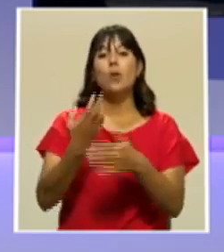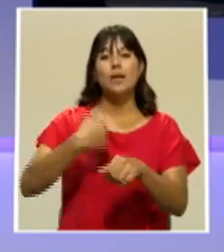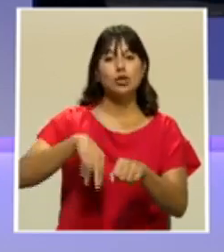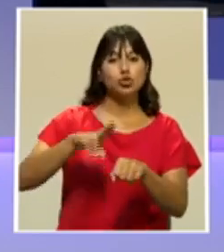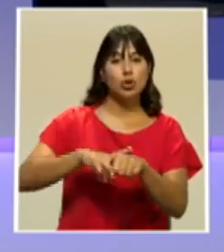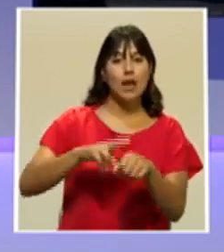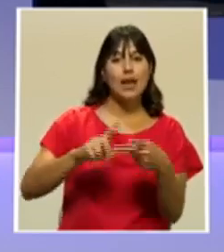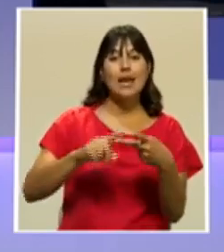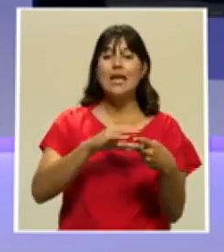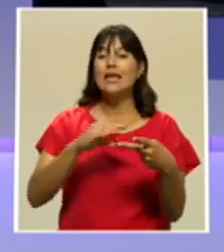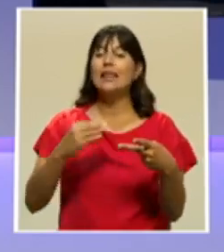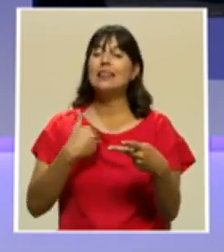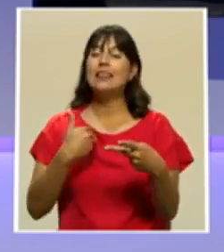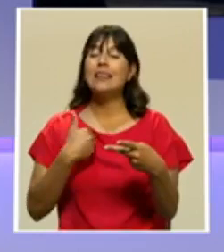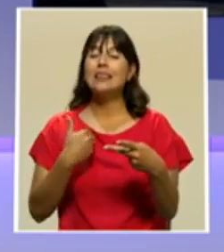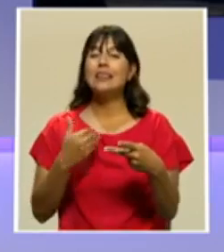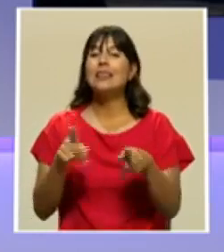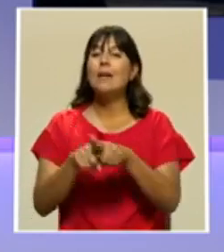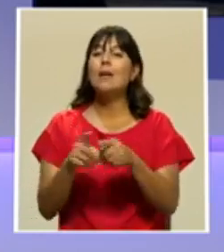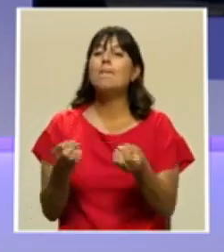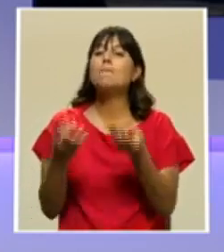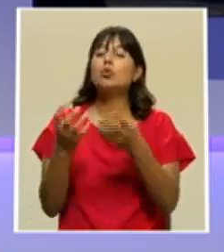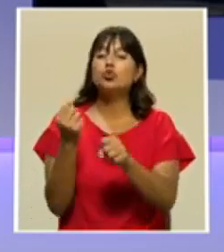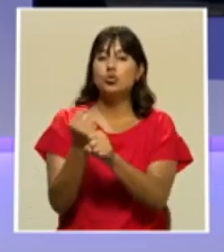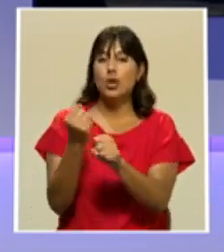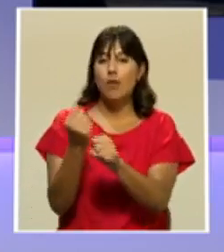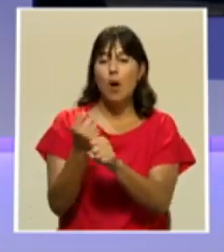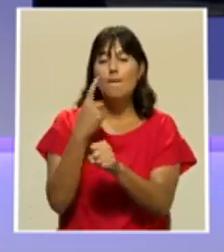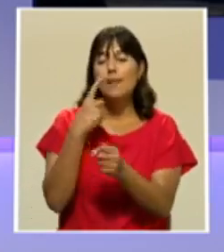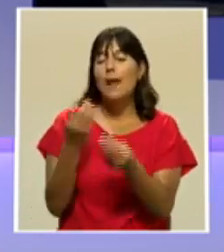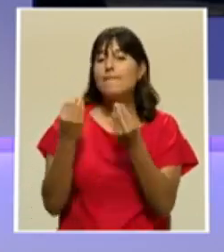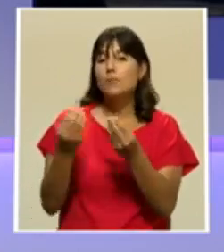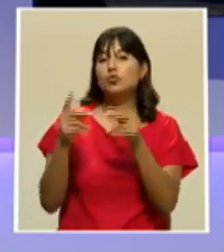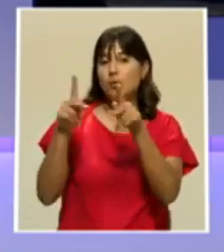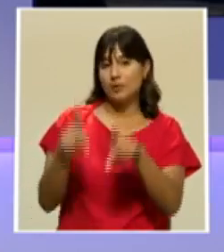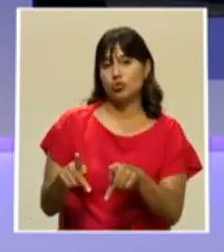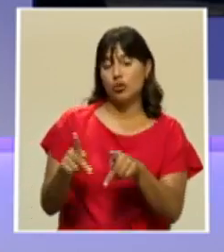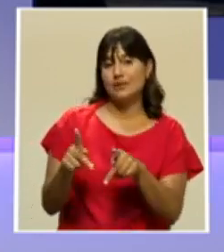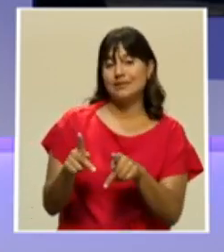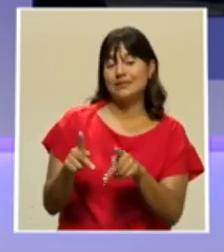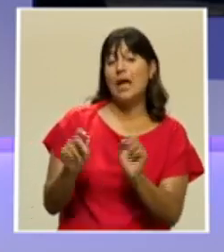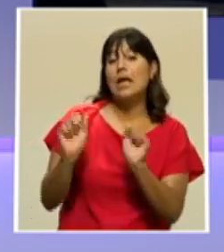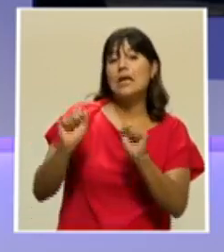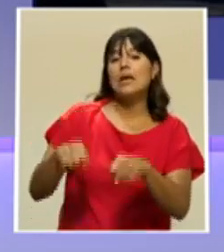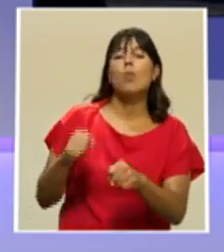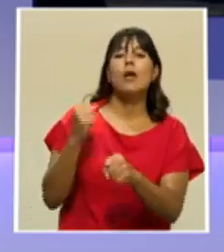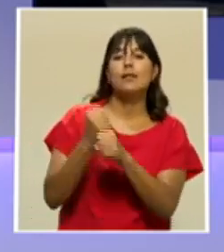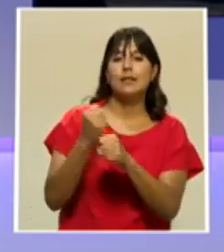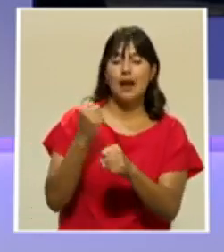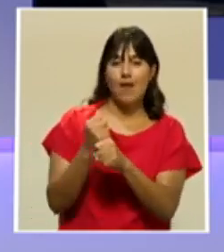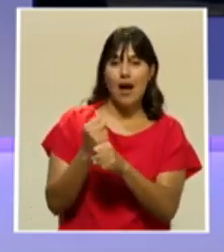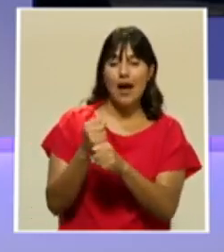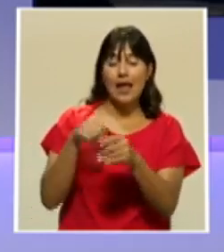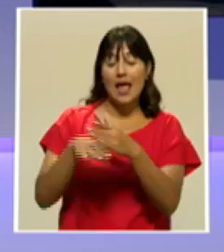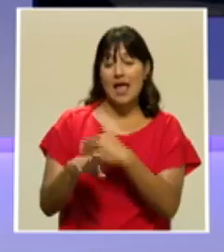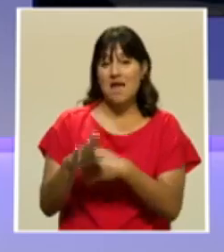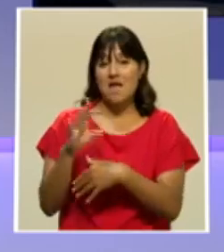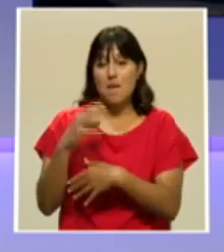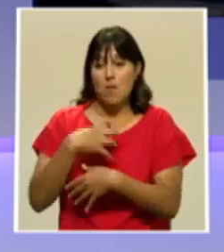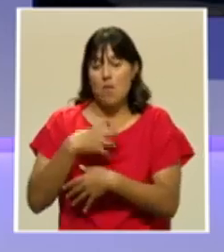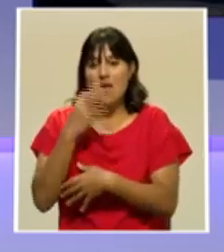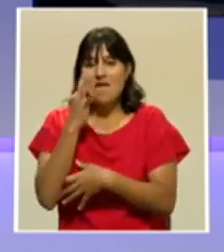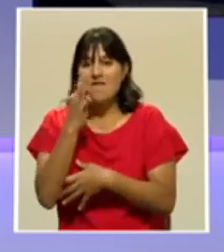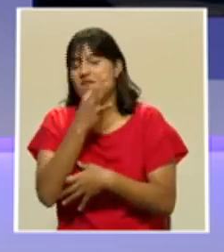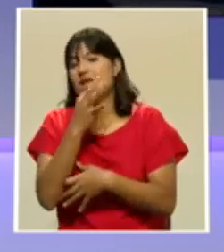también cientos de empleos a muchas gentes que van a poder trabajar en sus pequeñas granjas y vender ese